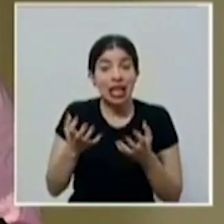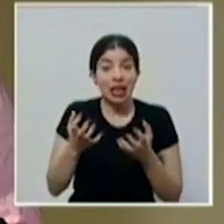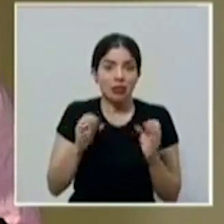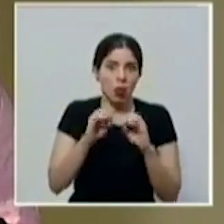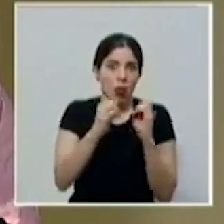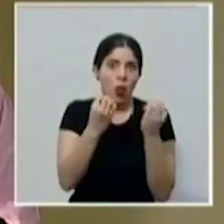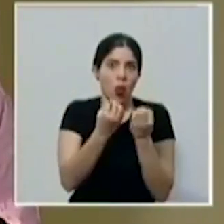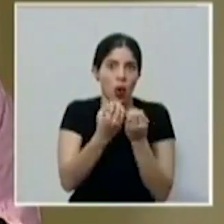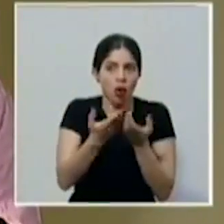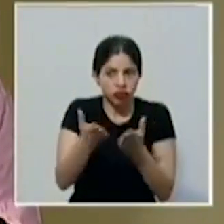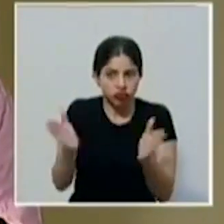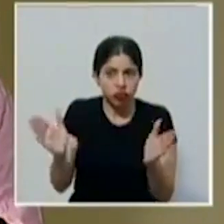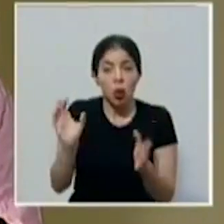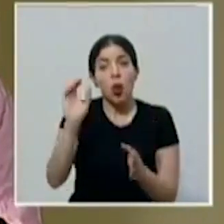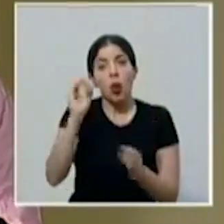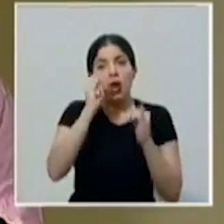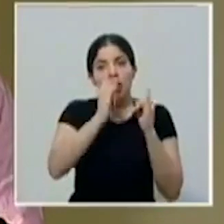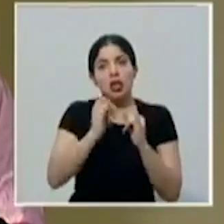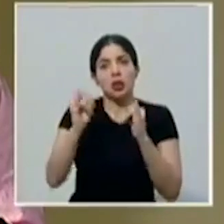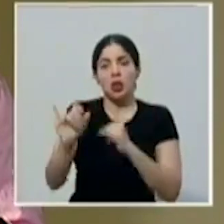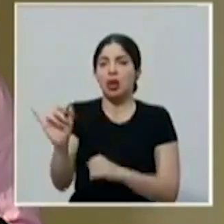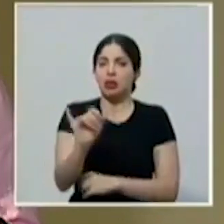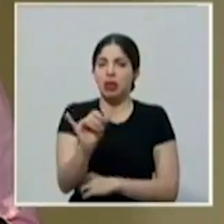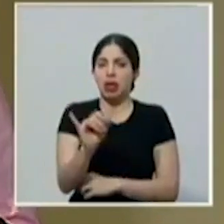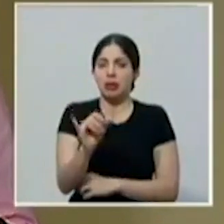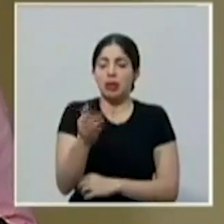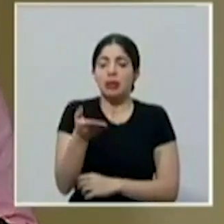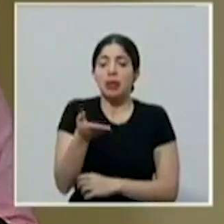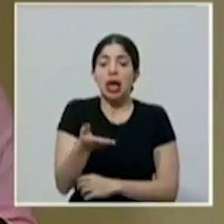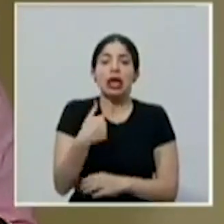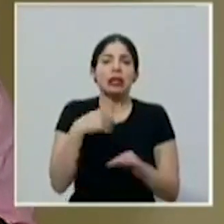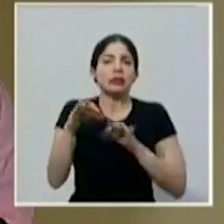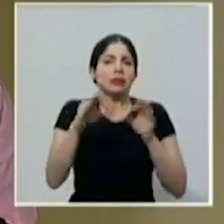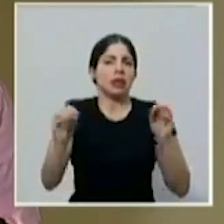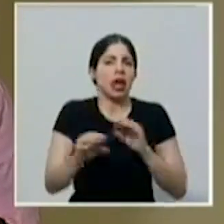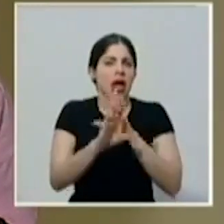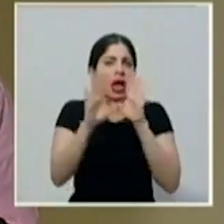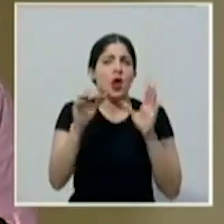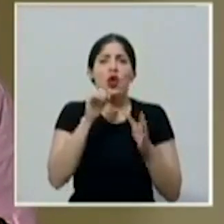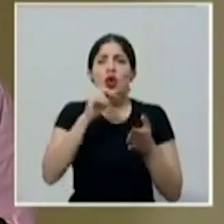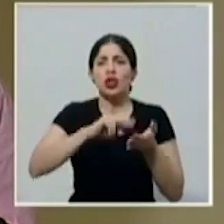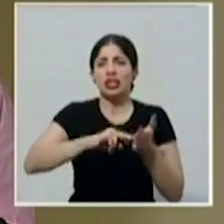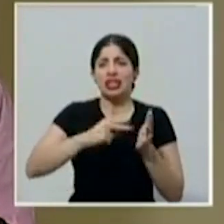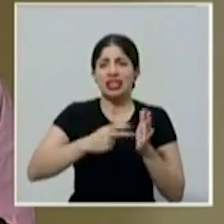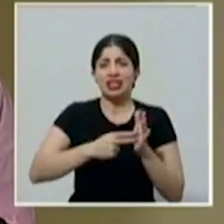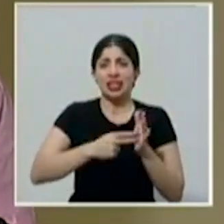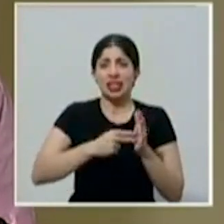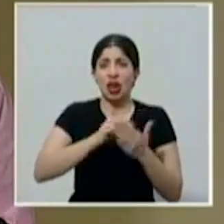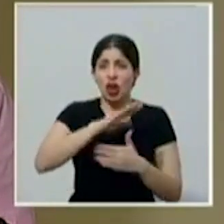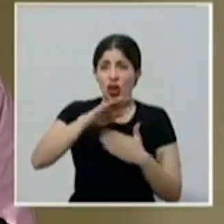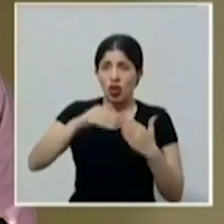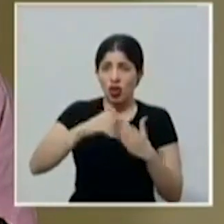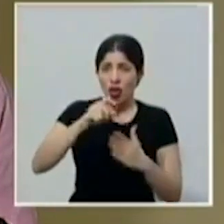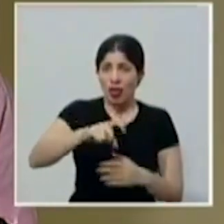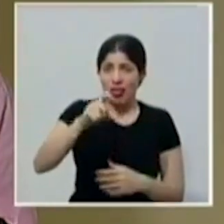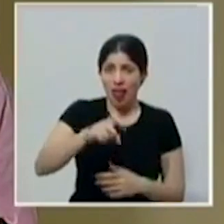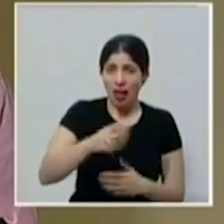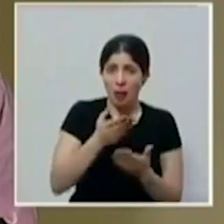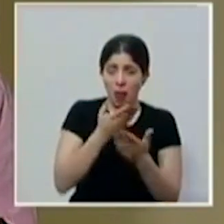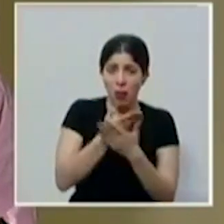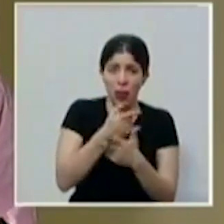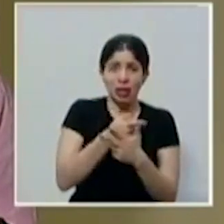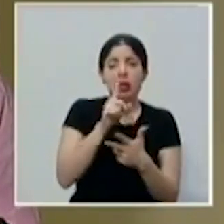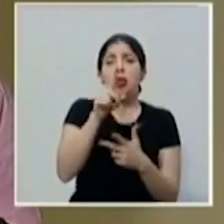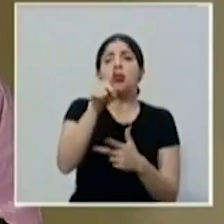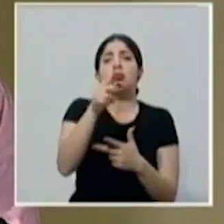organizaciones o a título personal. Aquí, claro, que no necesariamente tienen que hacerlas en todas. Podría haber algún tema que